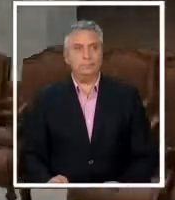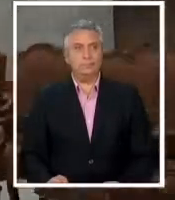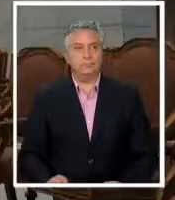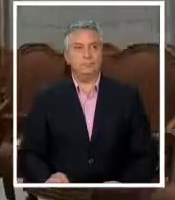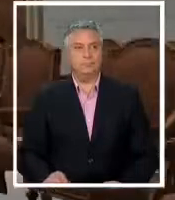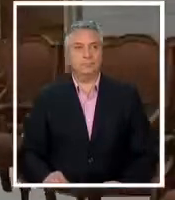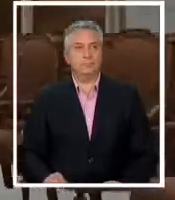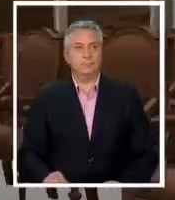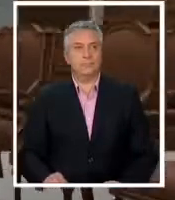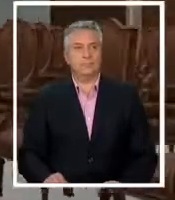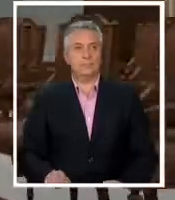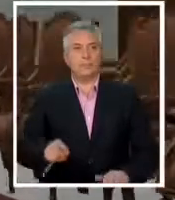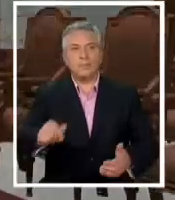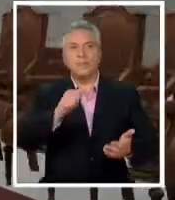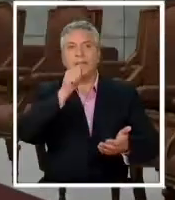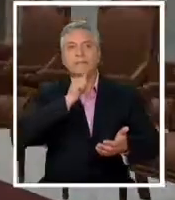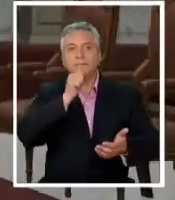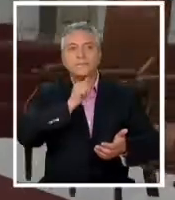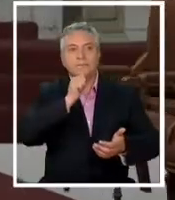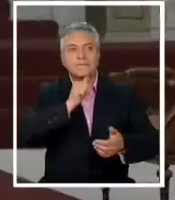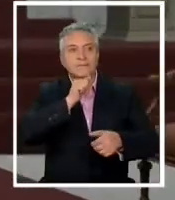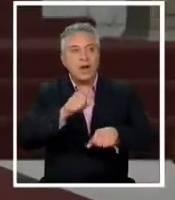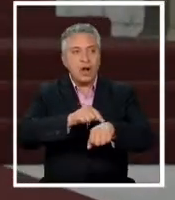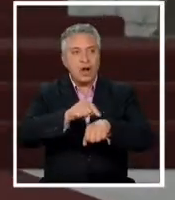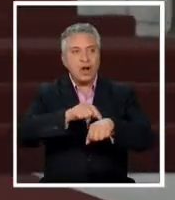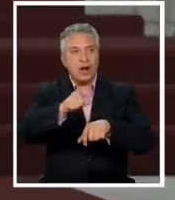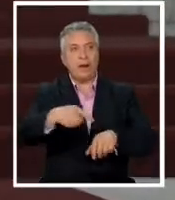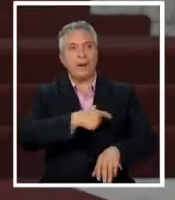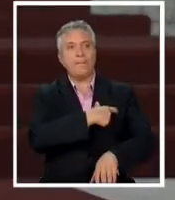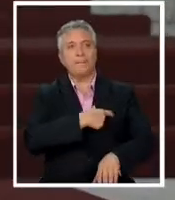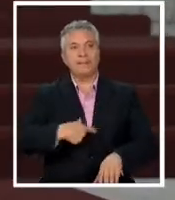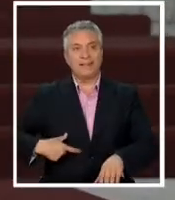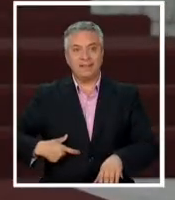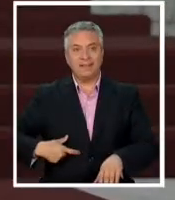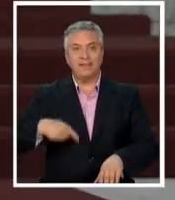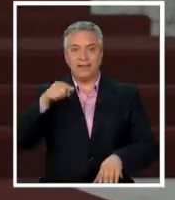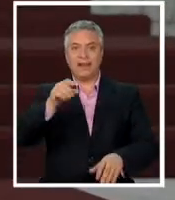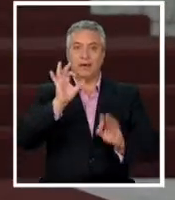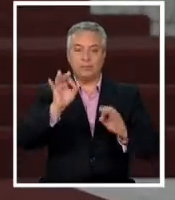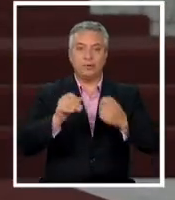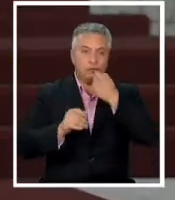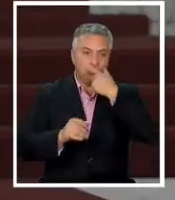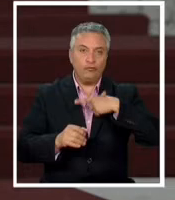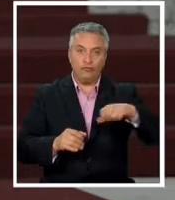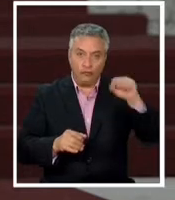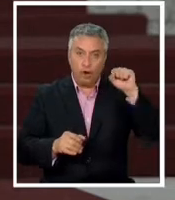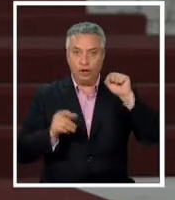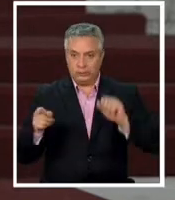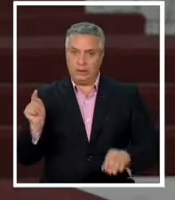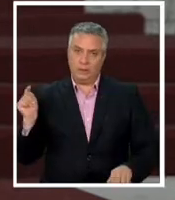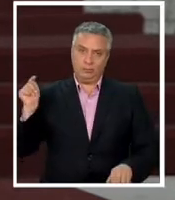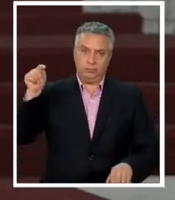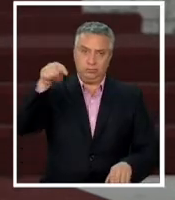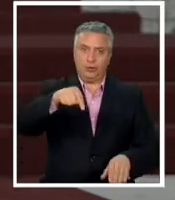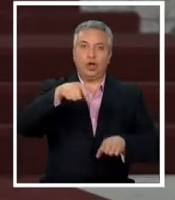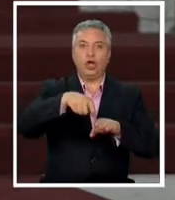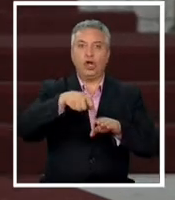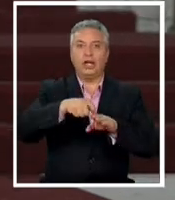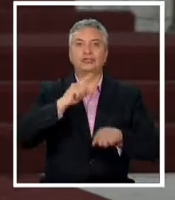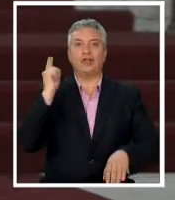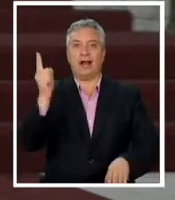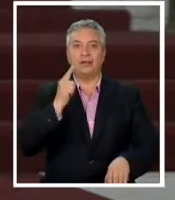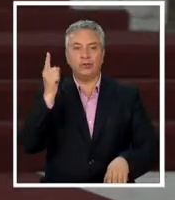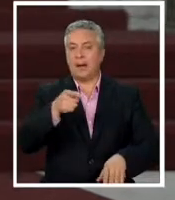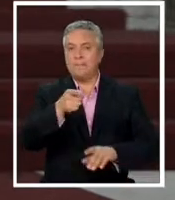Y solo faltan horas para que el presidente de la República, Gabriel Boric, arribe hasta acá, al Congreso Nacional, en donde